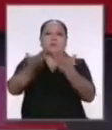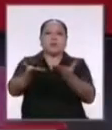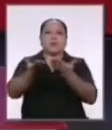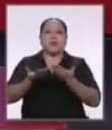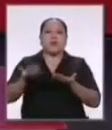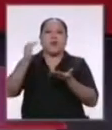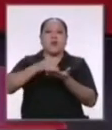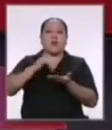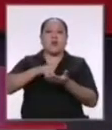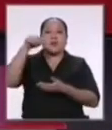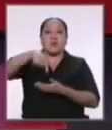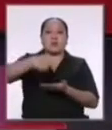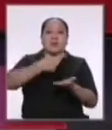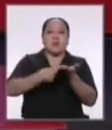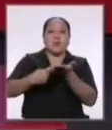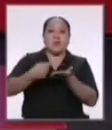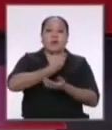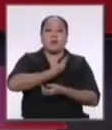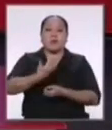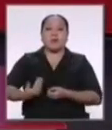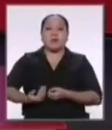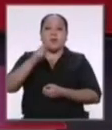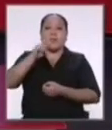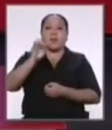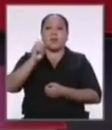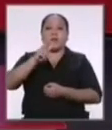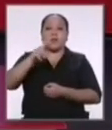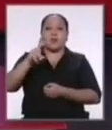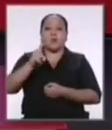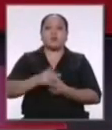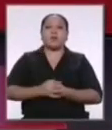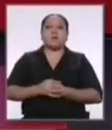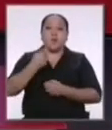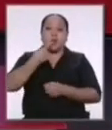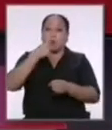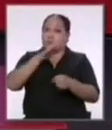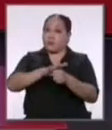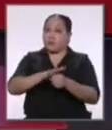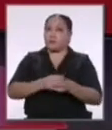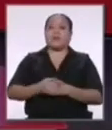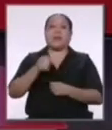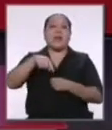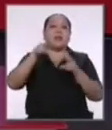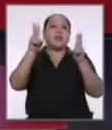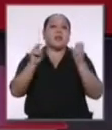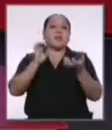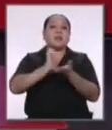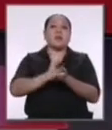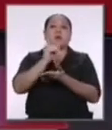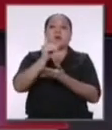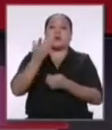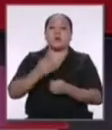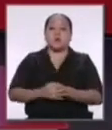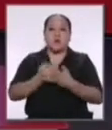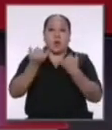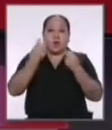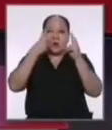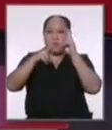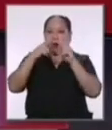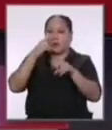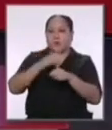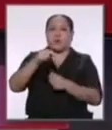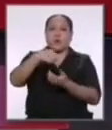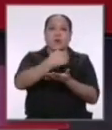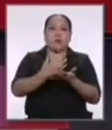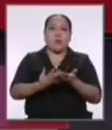Bienvenidos de vuelta a este debate presidencial 2021 y lo prometido. El tema es la educación y ahora entramos Mónica a